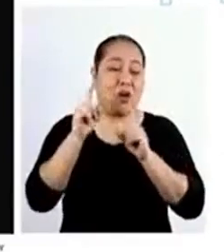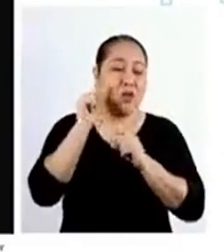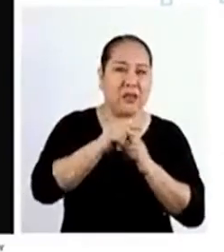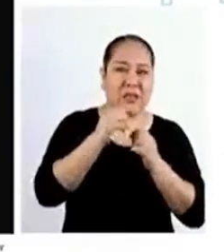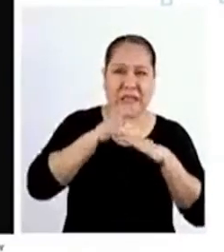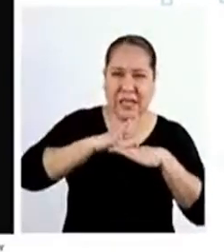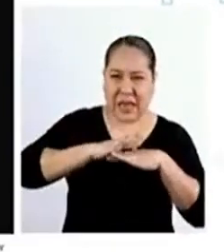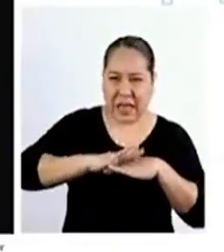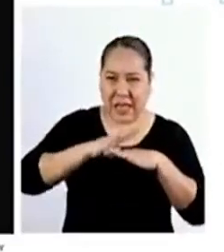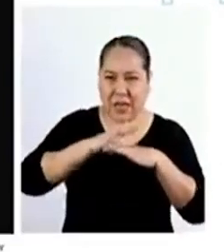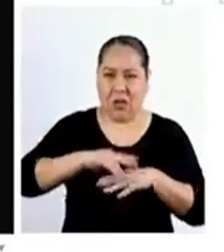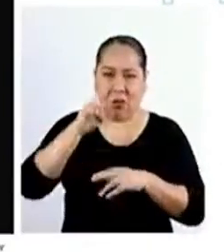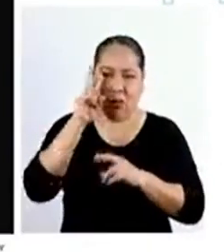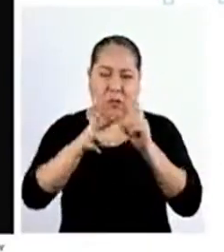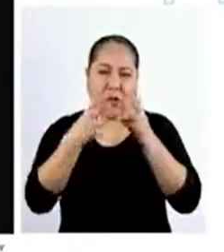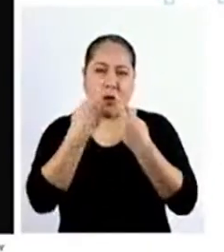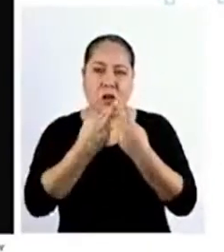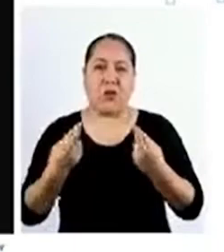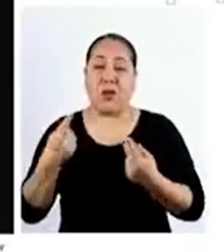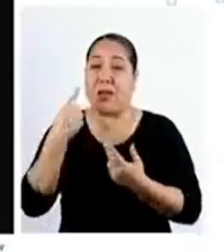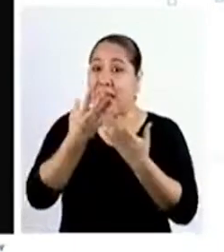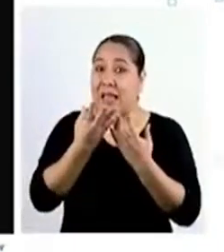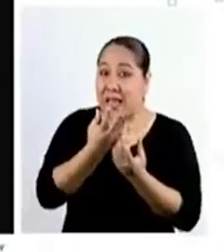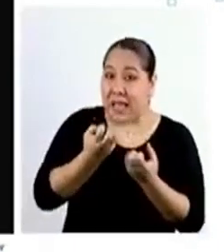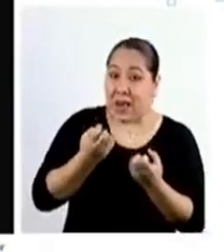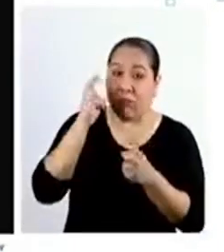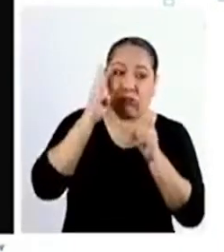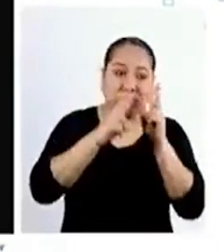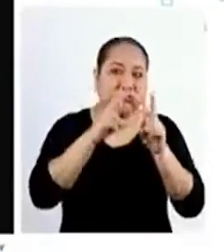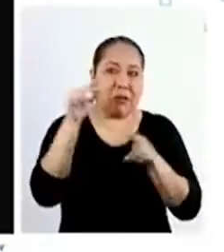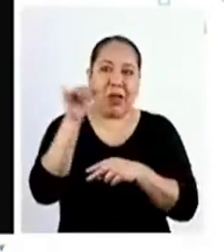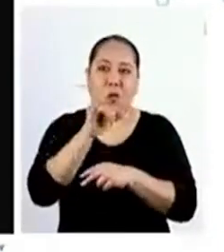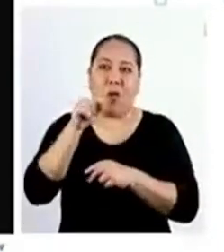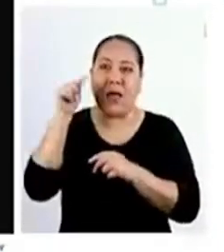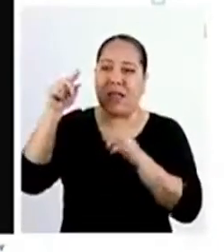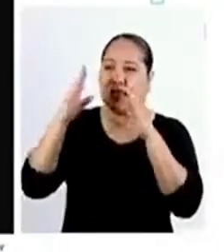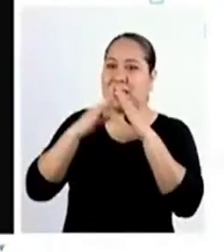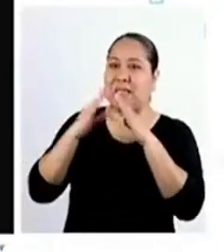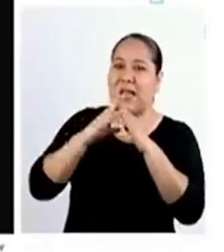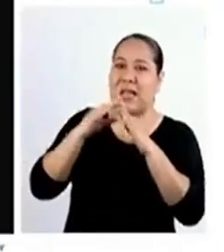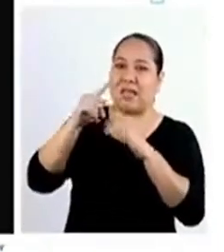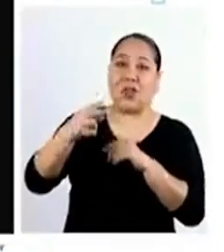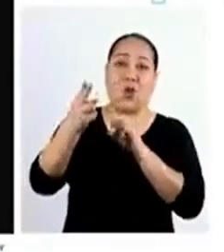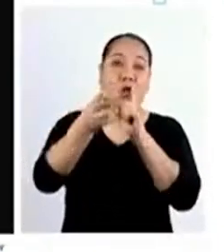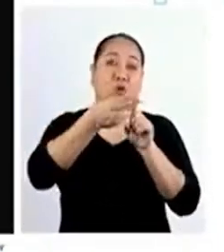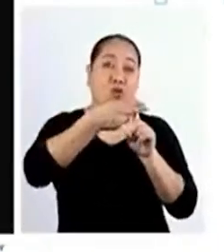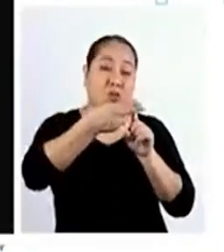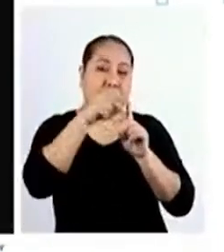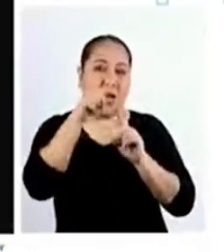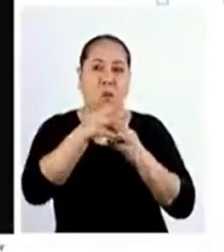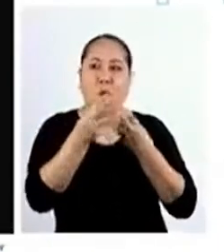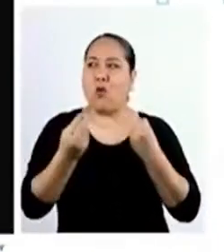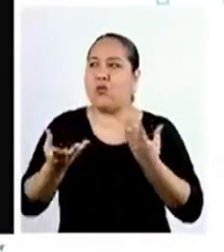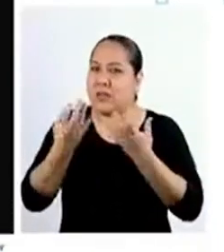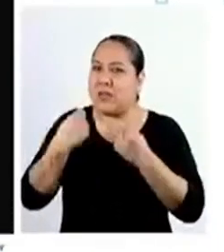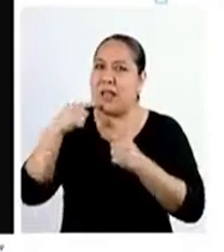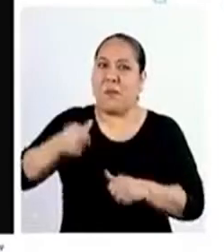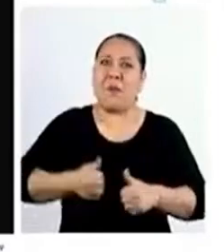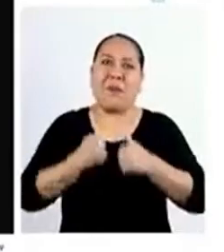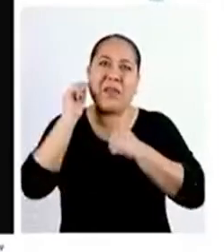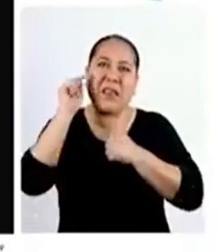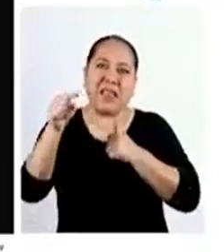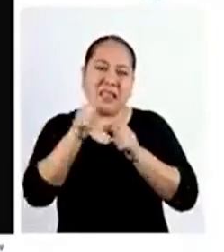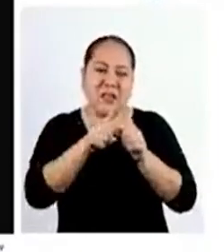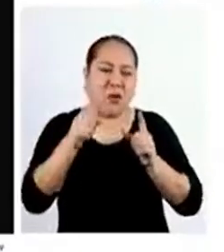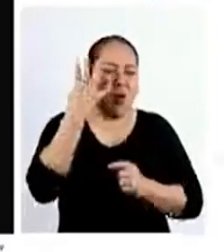escasos Muchas personas quisieran tener una vista como la que tienen desde esta casa u hotel Y muchas personas quisieran vivir ahí